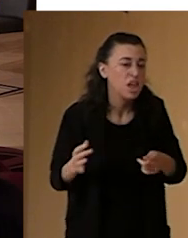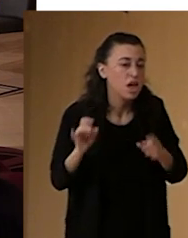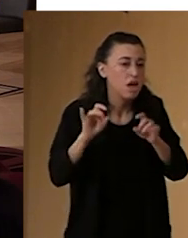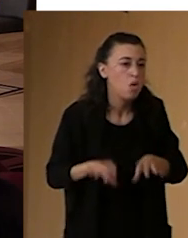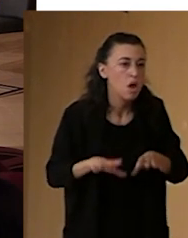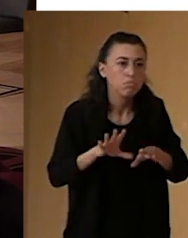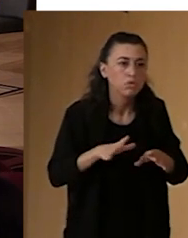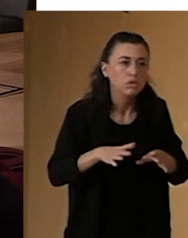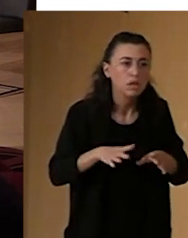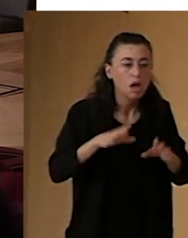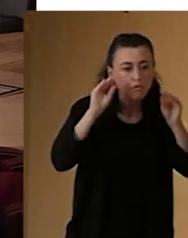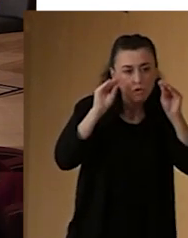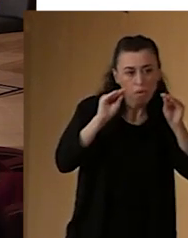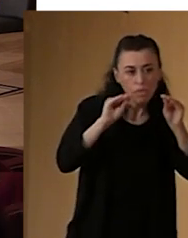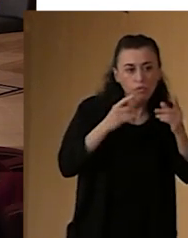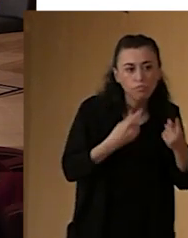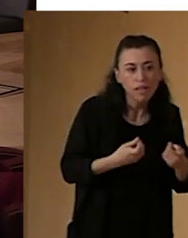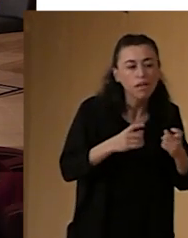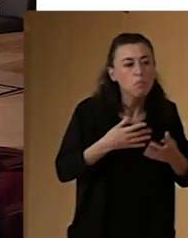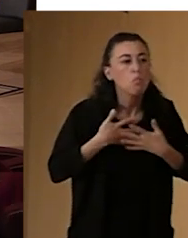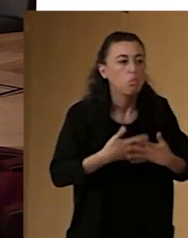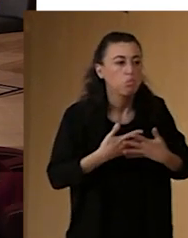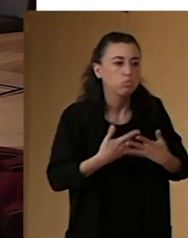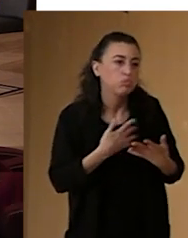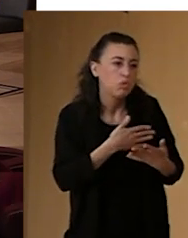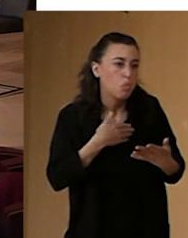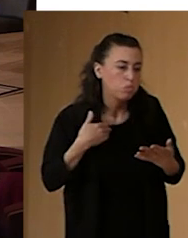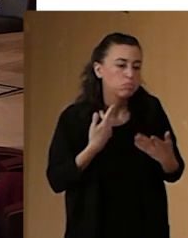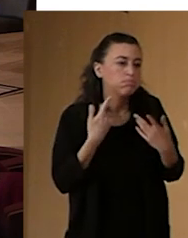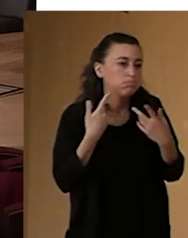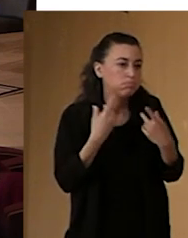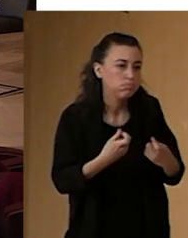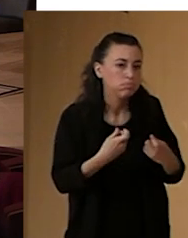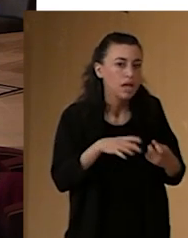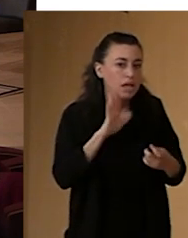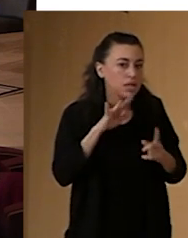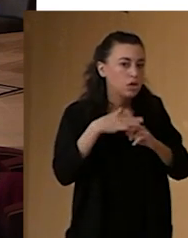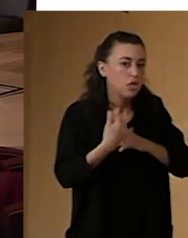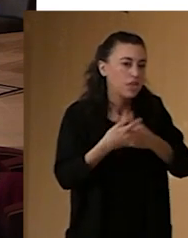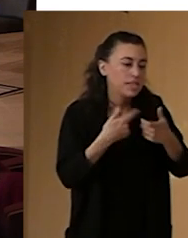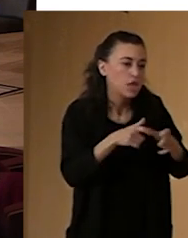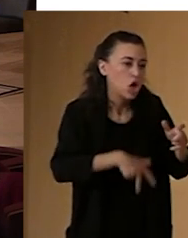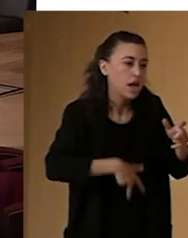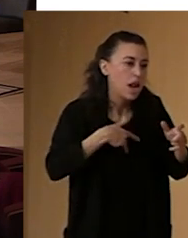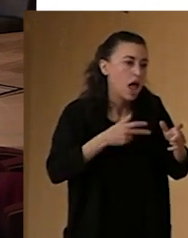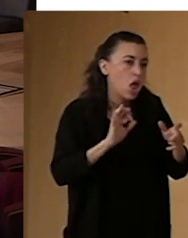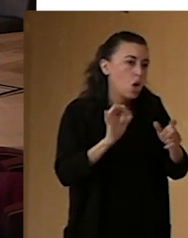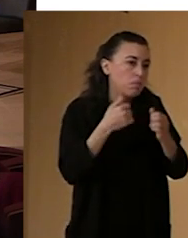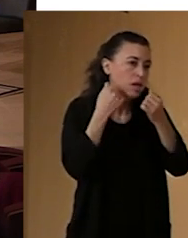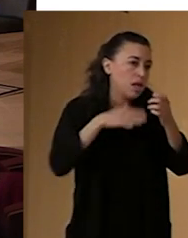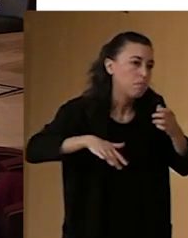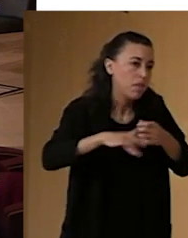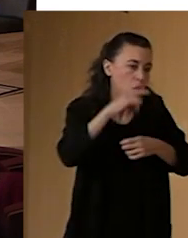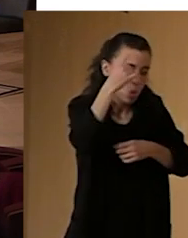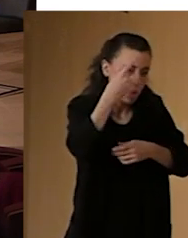de voluntad. En este caso, de los espacios culturales o los profesionales o el sector en general, por no señalizar. Pero